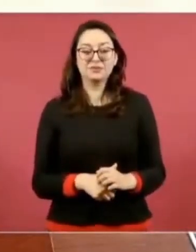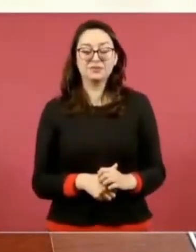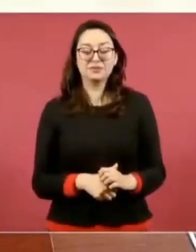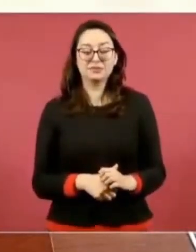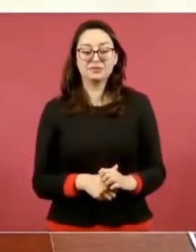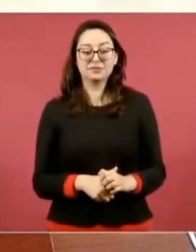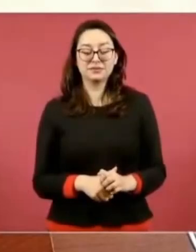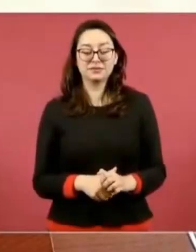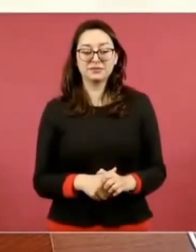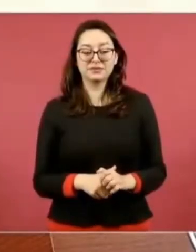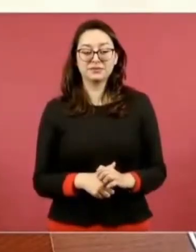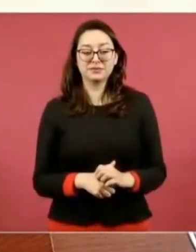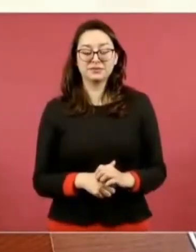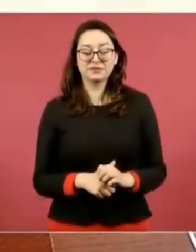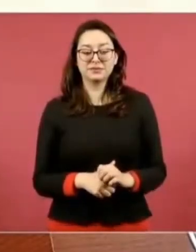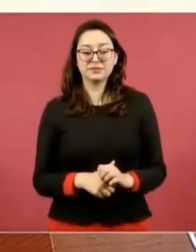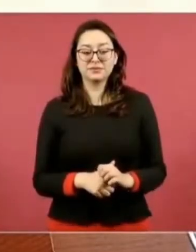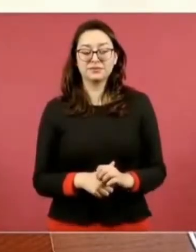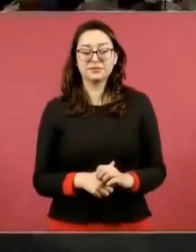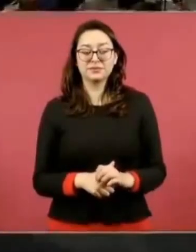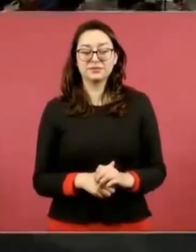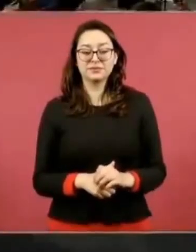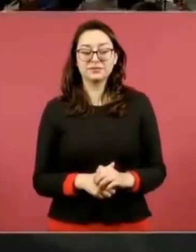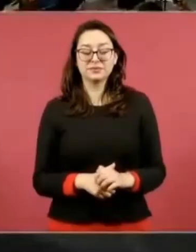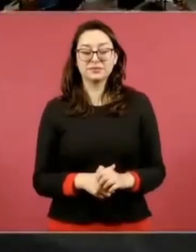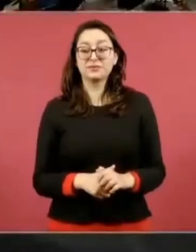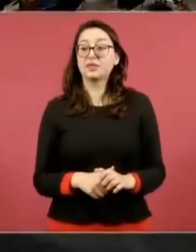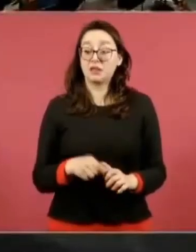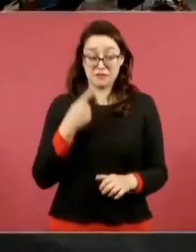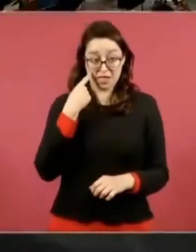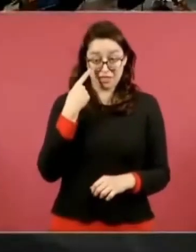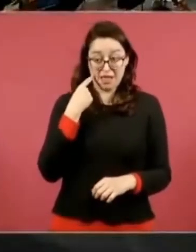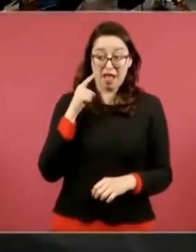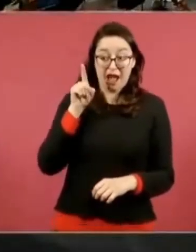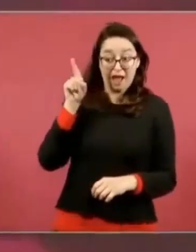observatorio del Hotel de los Barbachanos en Chichen Itza?